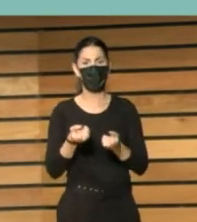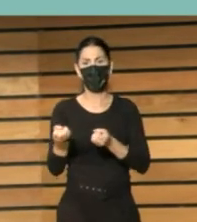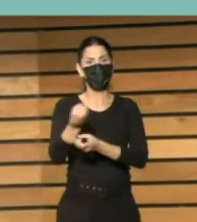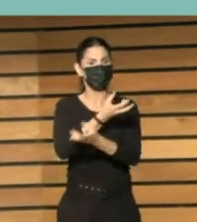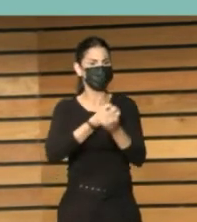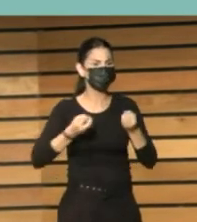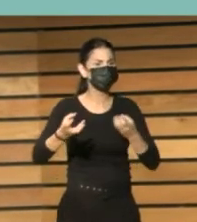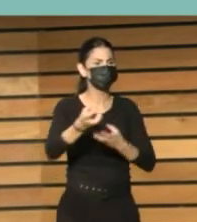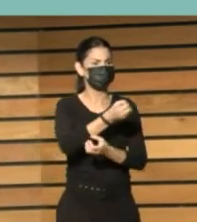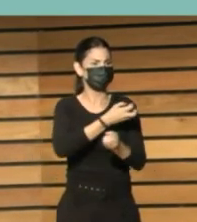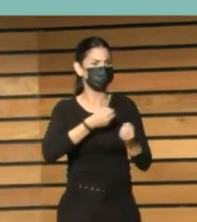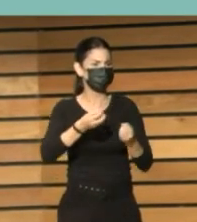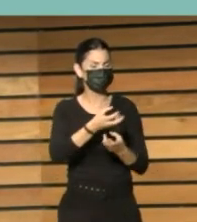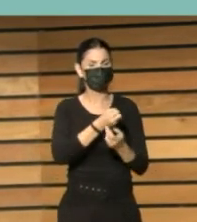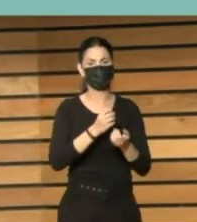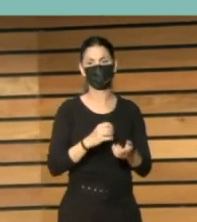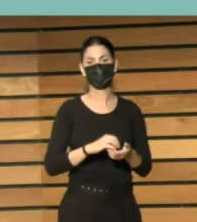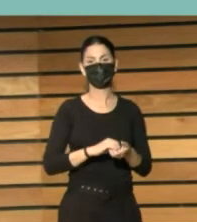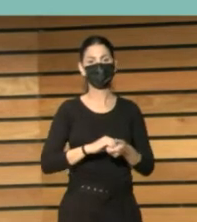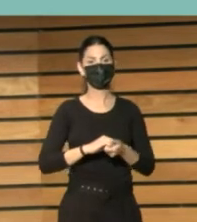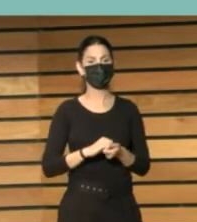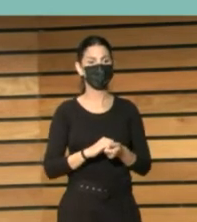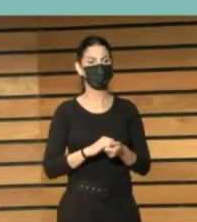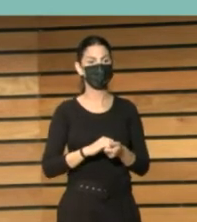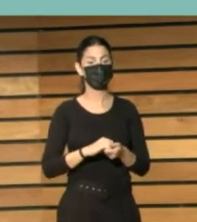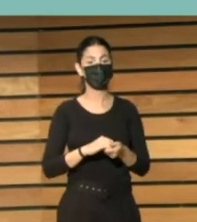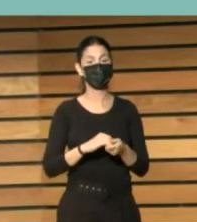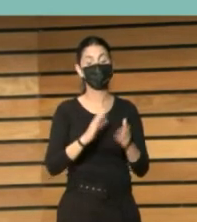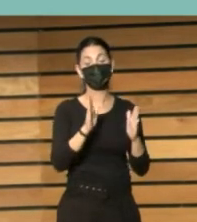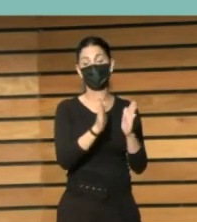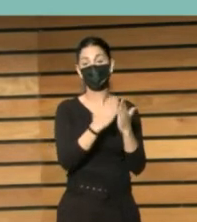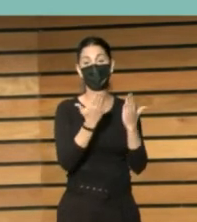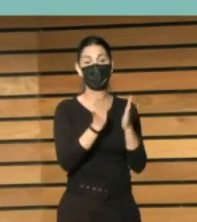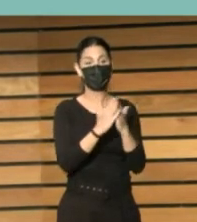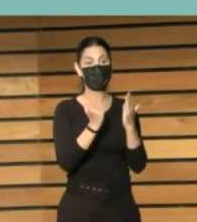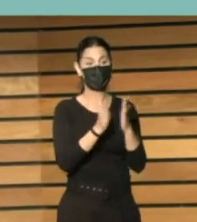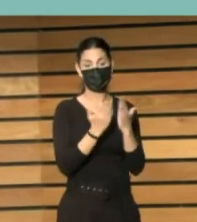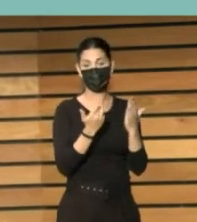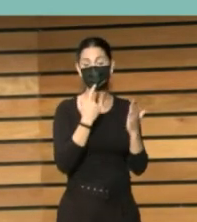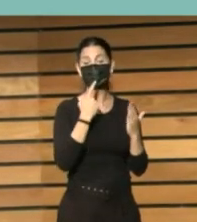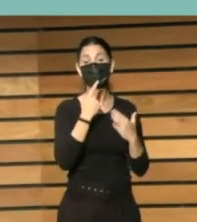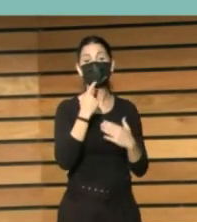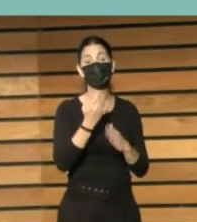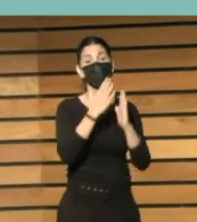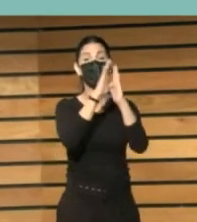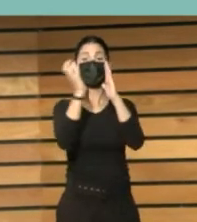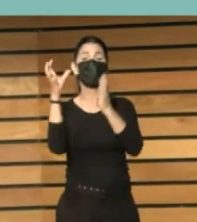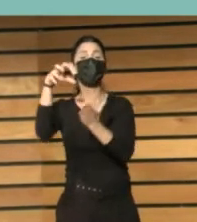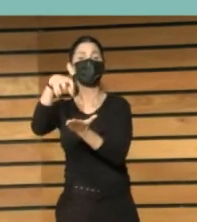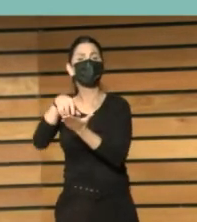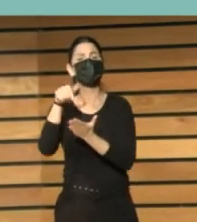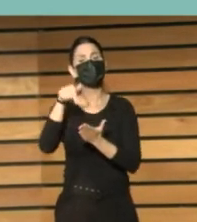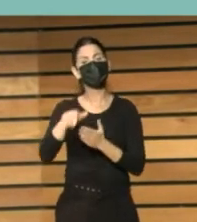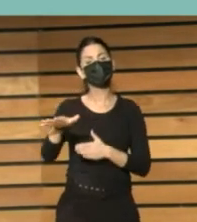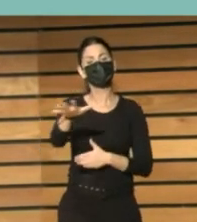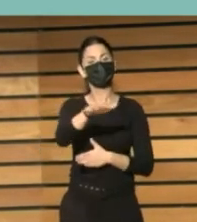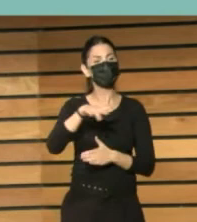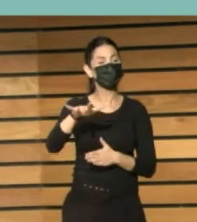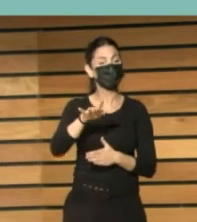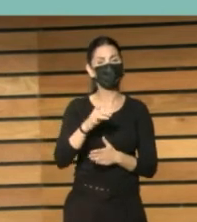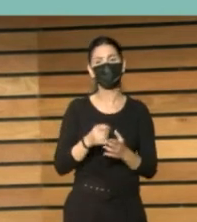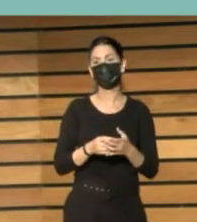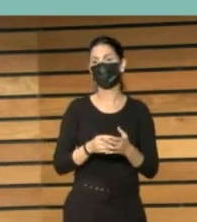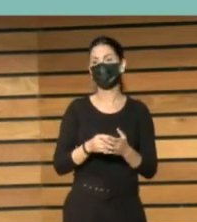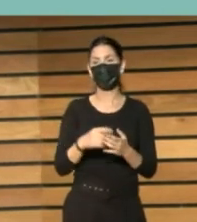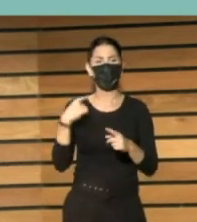nuestros retos, nuestras inquietudes. Dice este libro, que no dejaré de recordar, que una biblioteca es un lugar donde cada día se producen